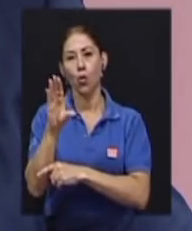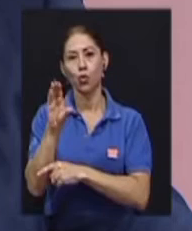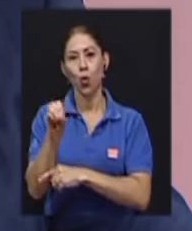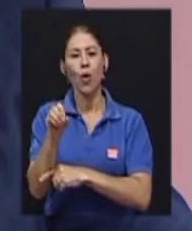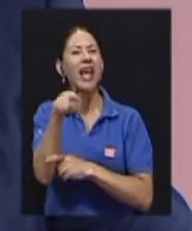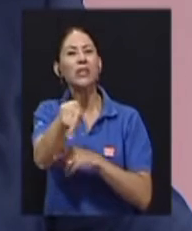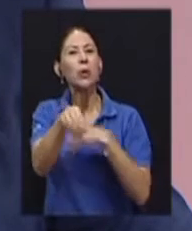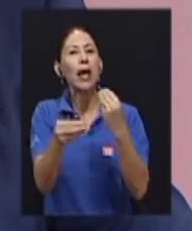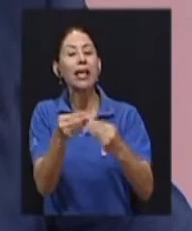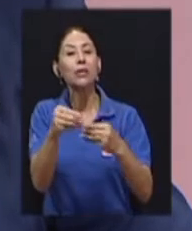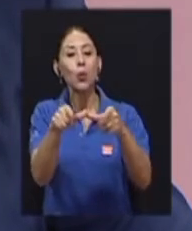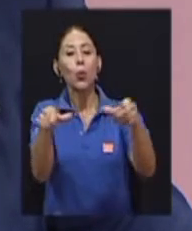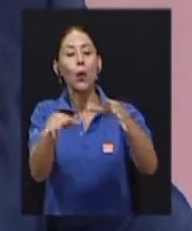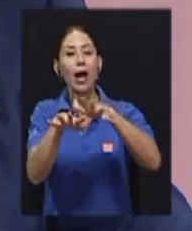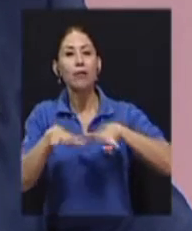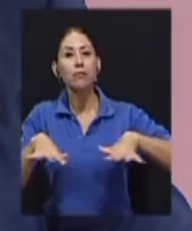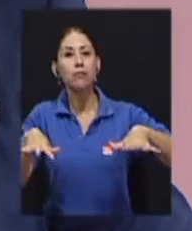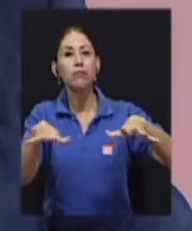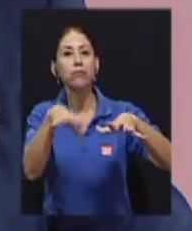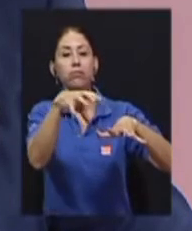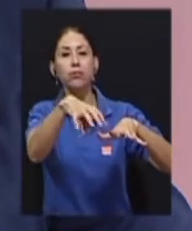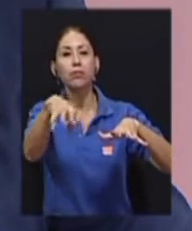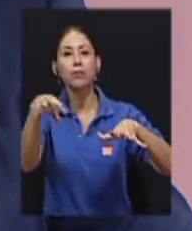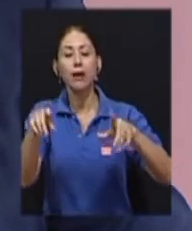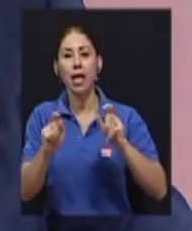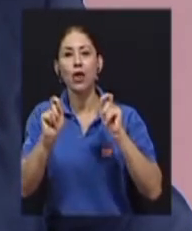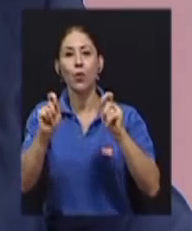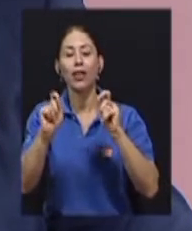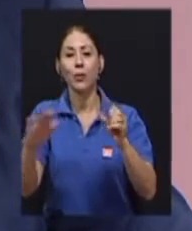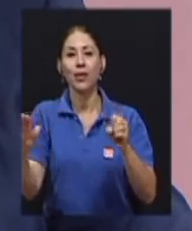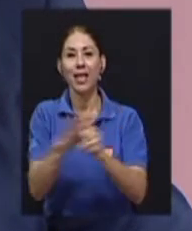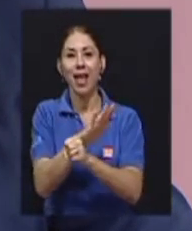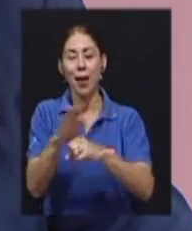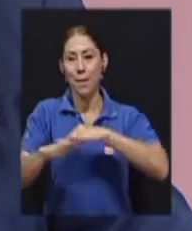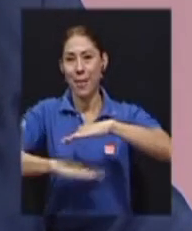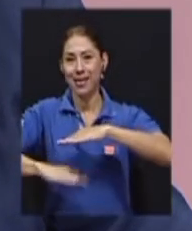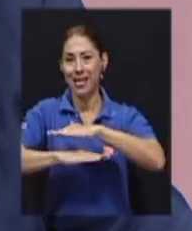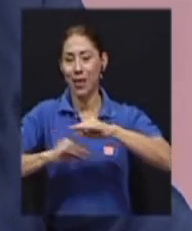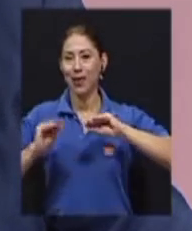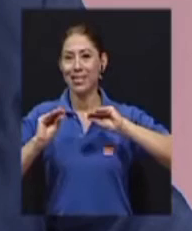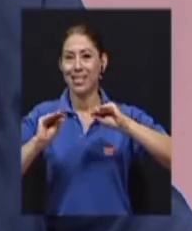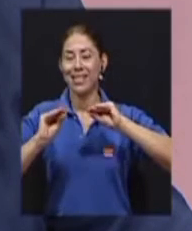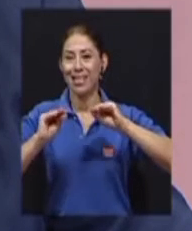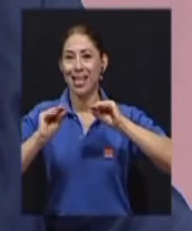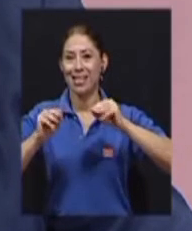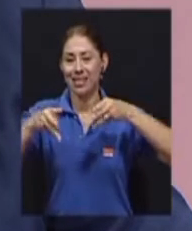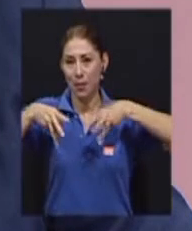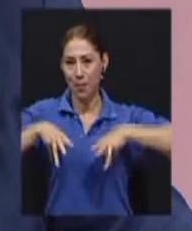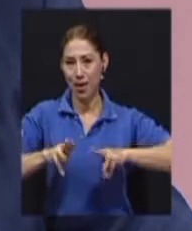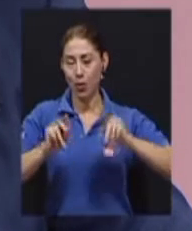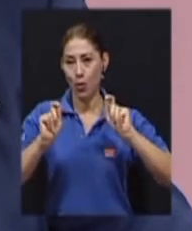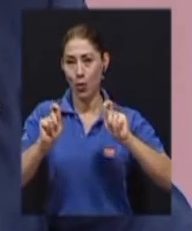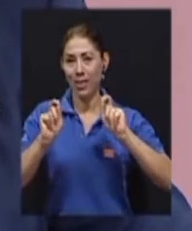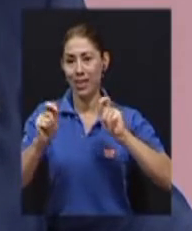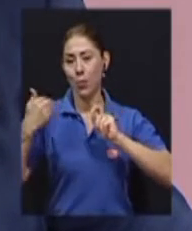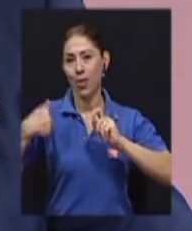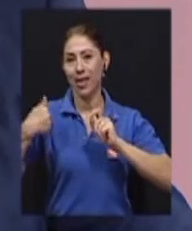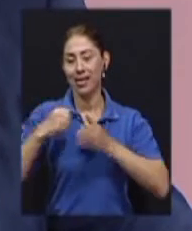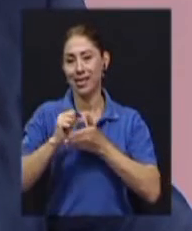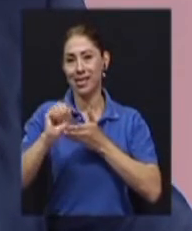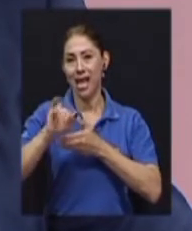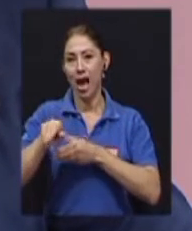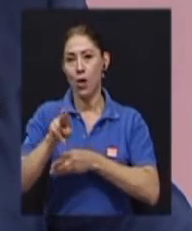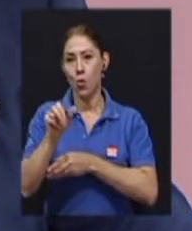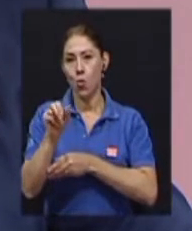educativo basado en las enseñanzas del método educativo de sedes de San Juan Bosco. Este complejo